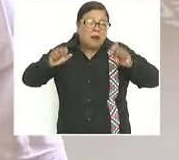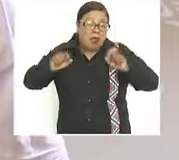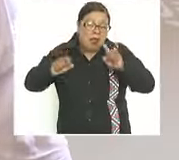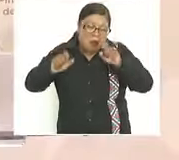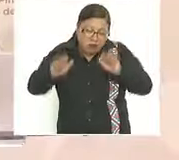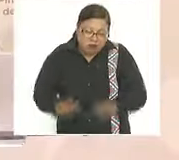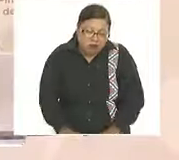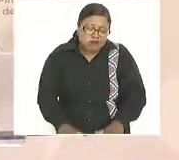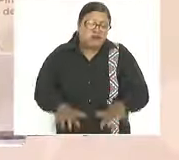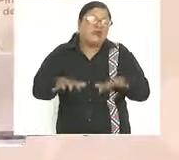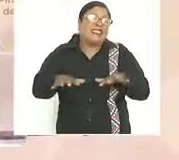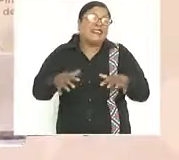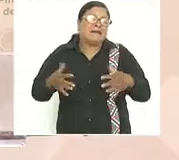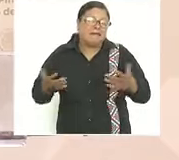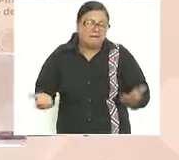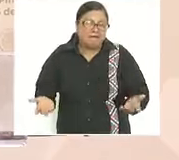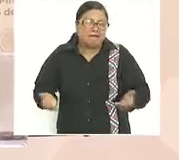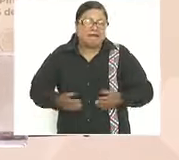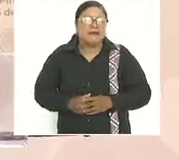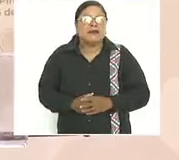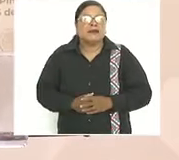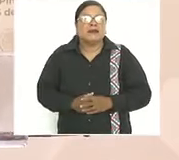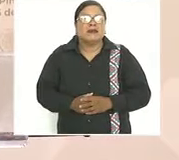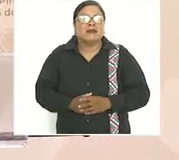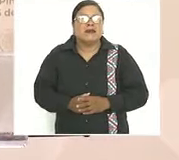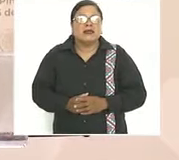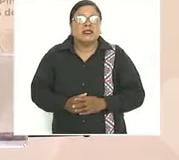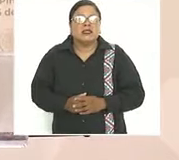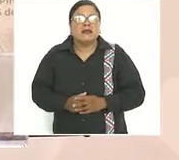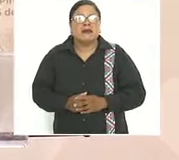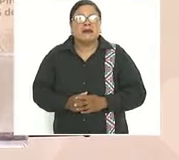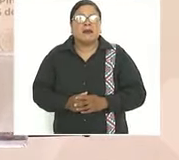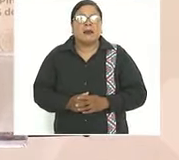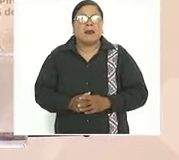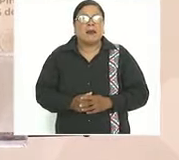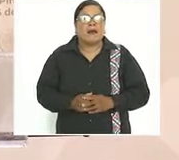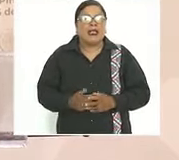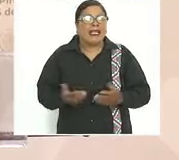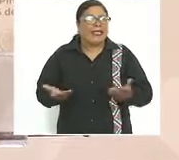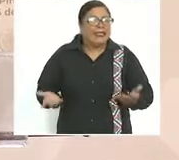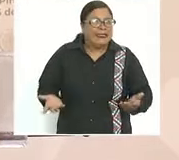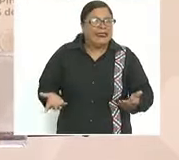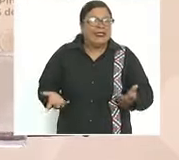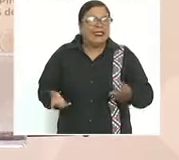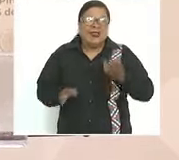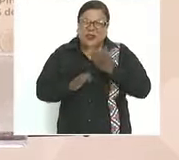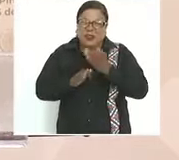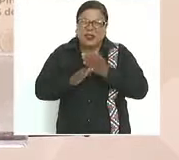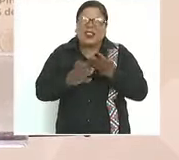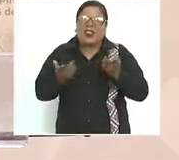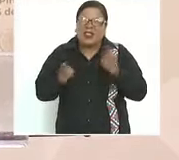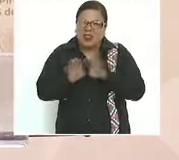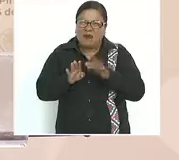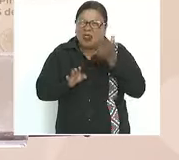está el tiempo un poco deschavetado